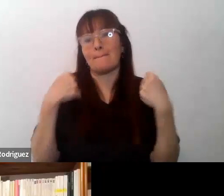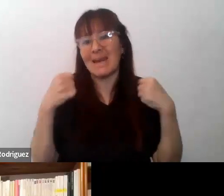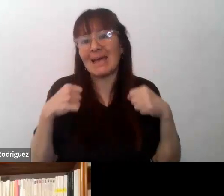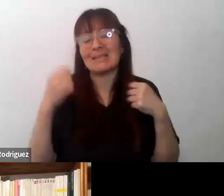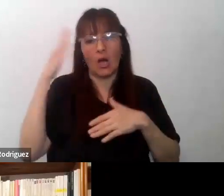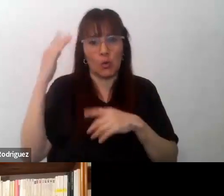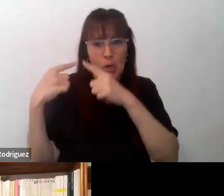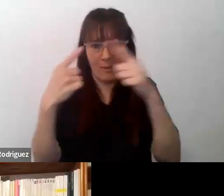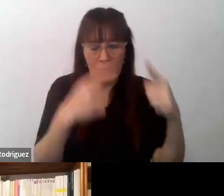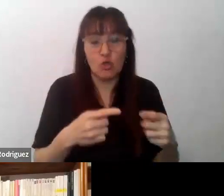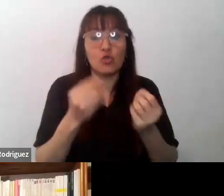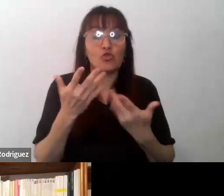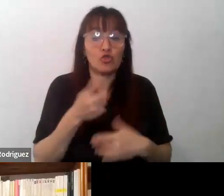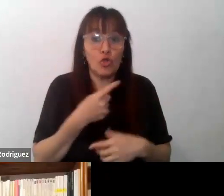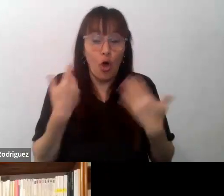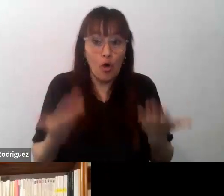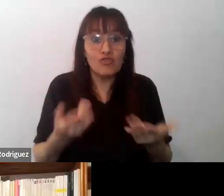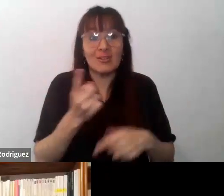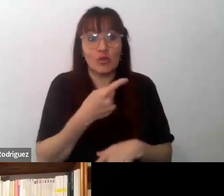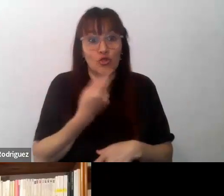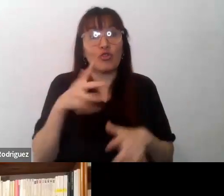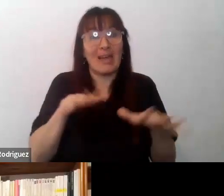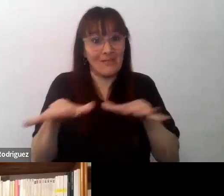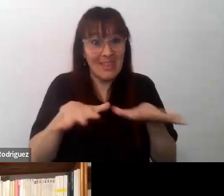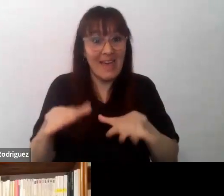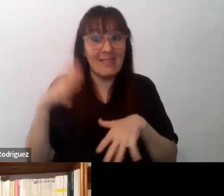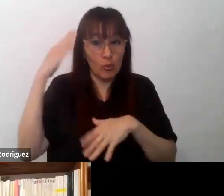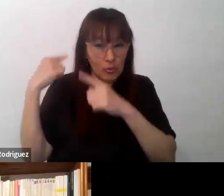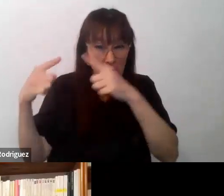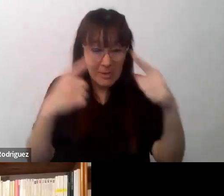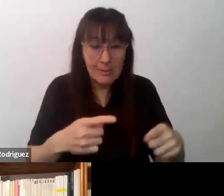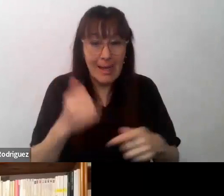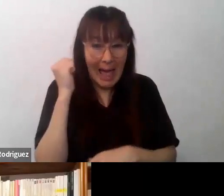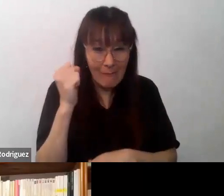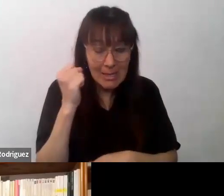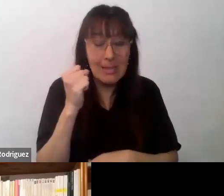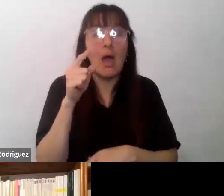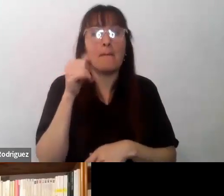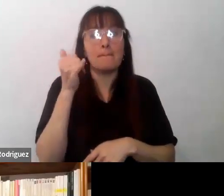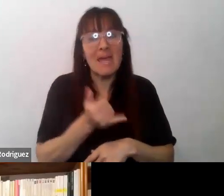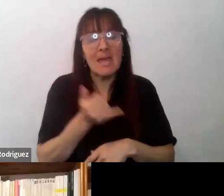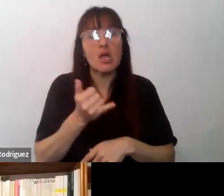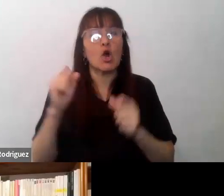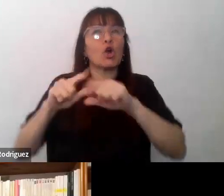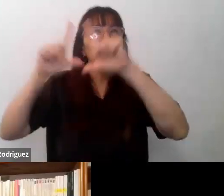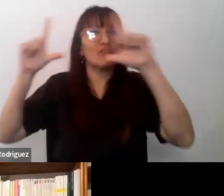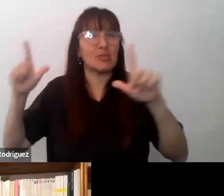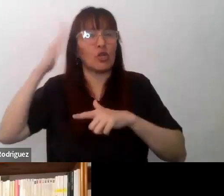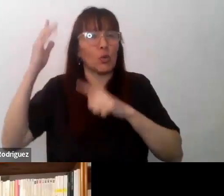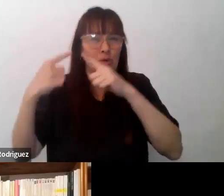principio teníamos actividades interculturales, pero no había una concepción de la interculturalidad.